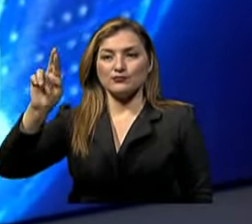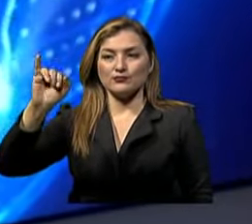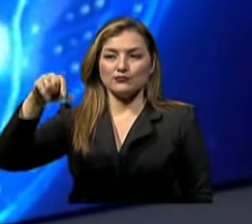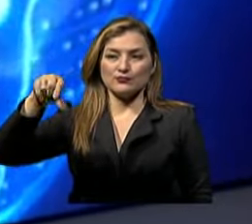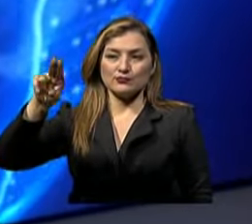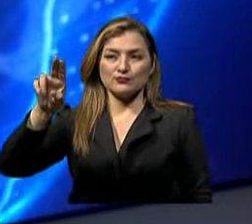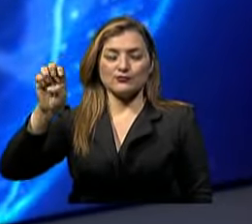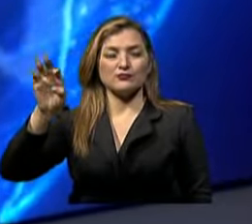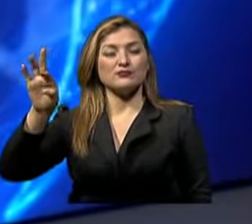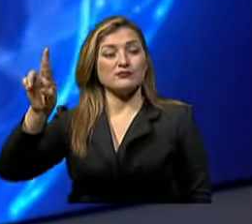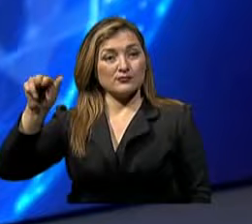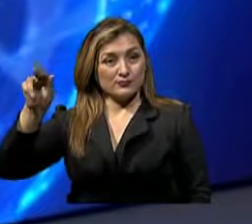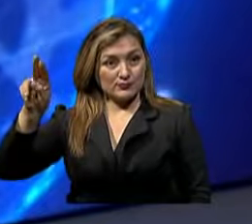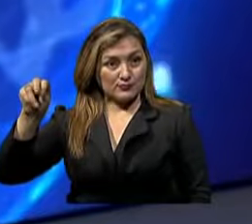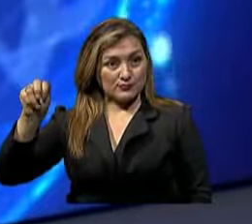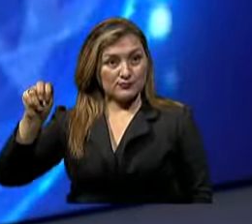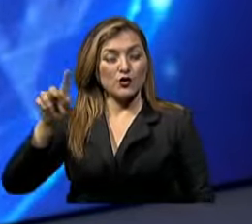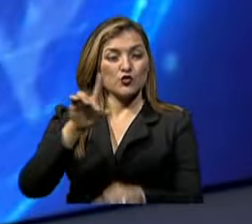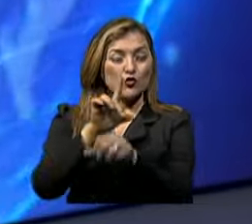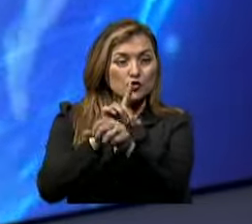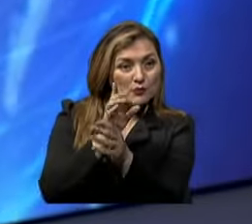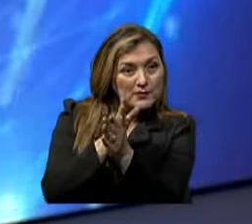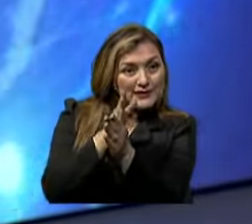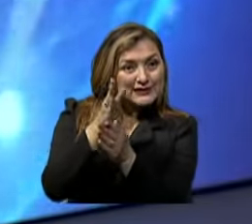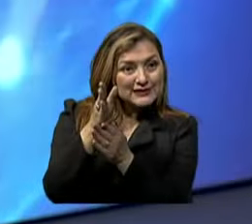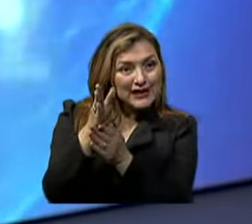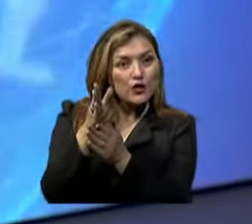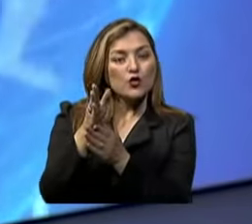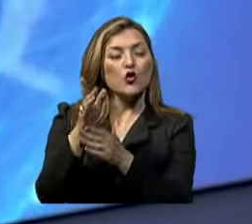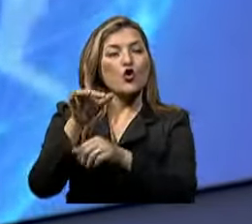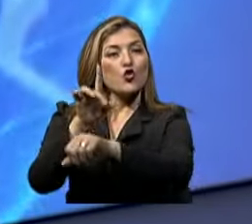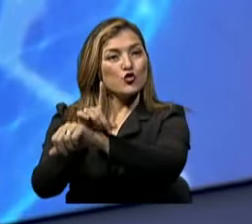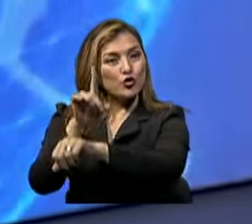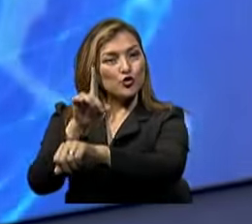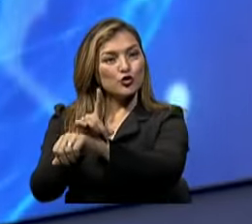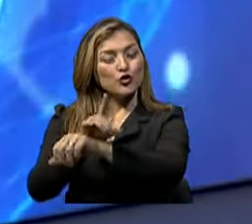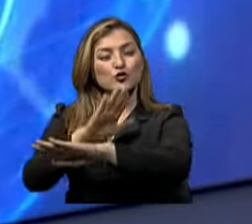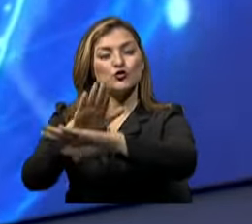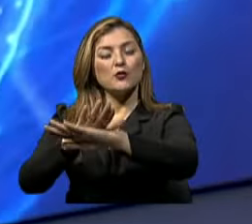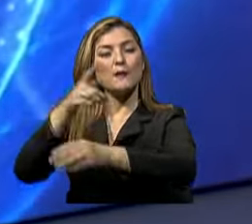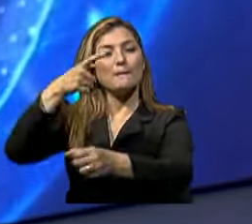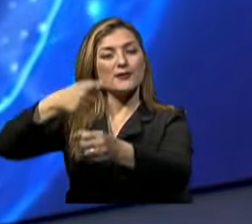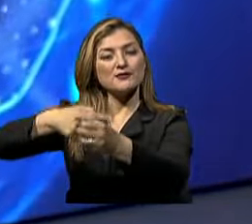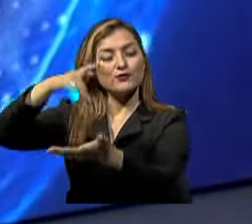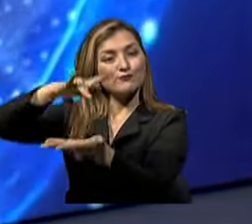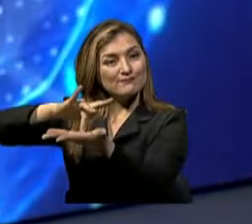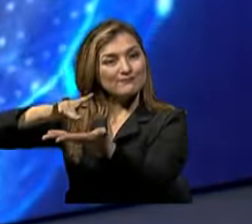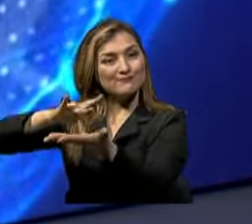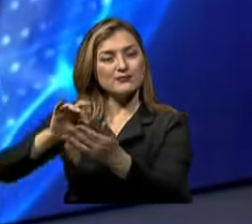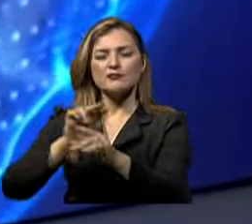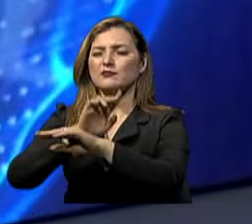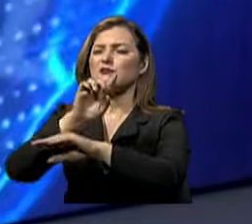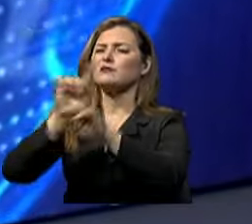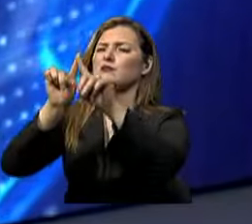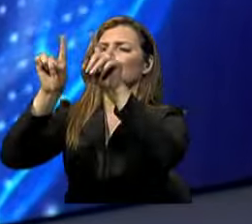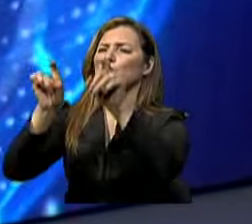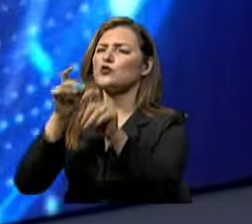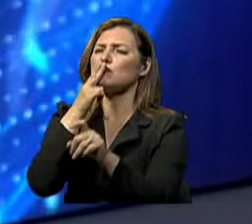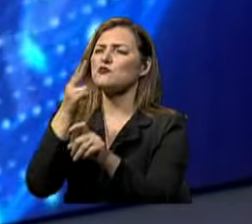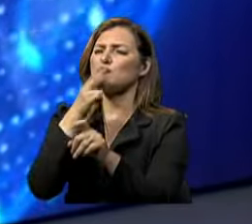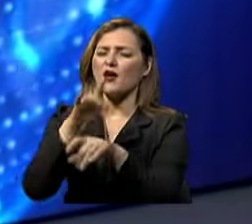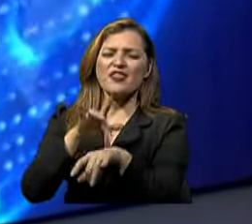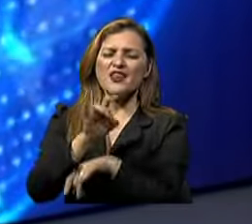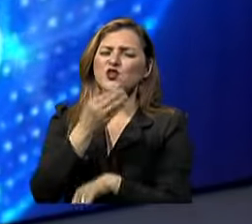especializado Tiene un PHD En farmacología Y pues con él Ampliaremos Esto del tabaquismo Y más importante Cómo podemos Dejar de fumar